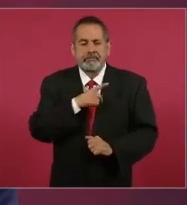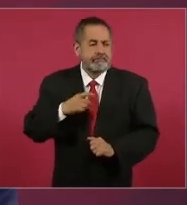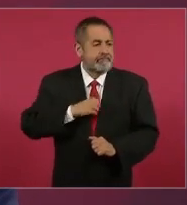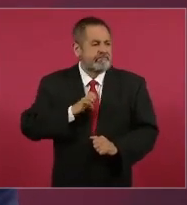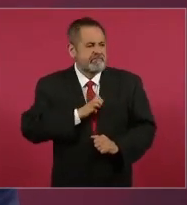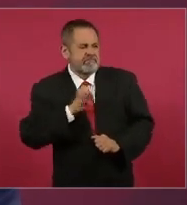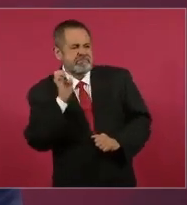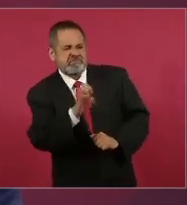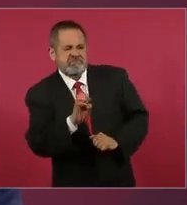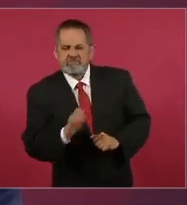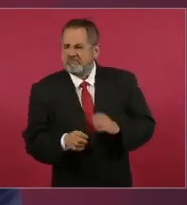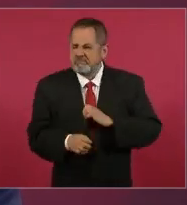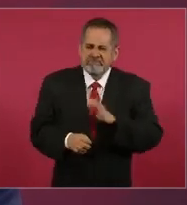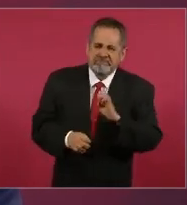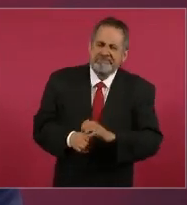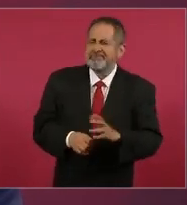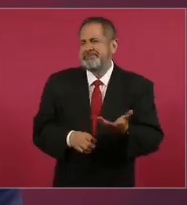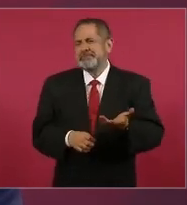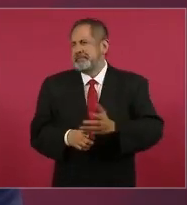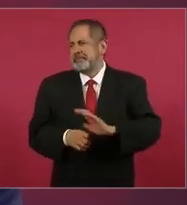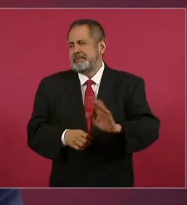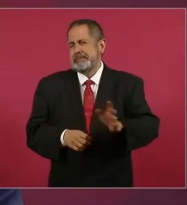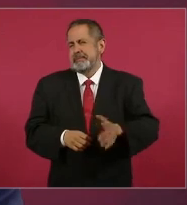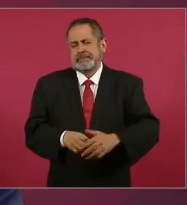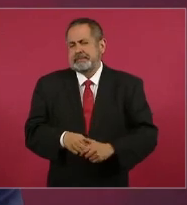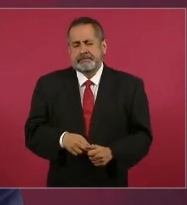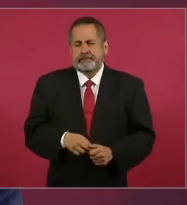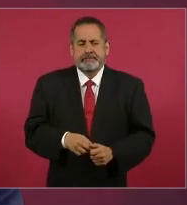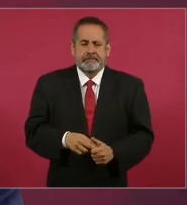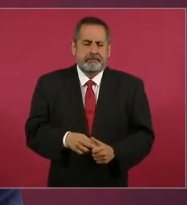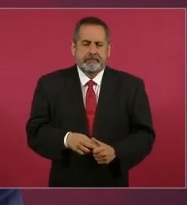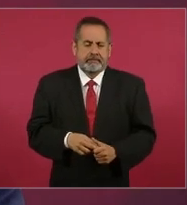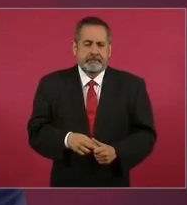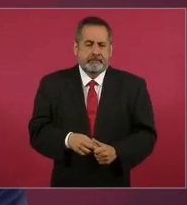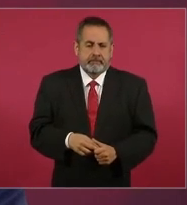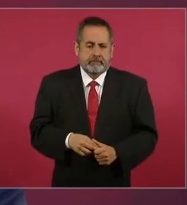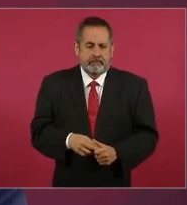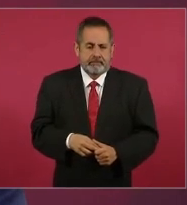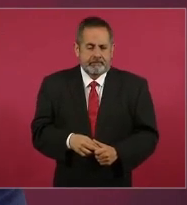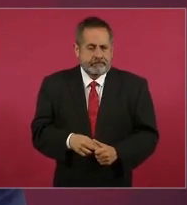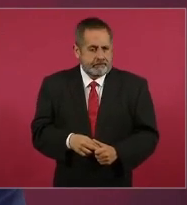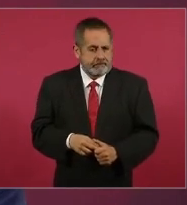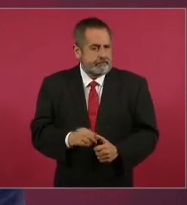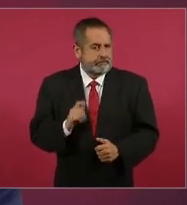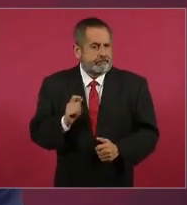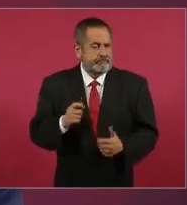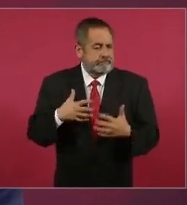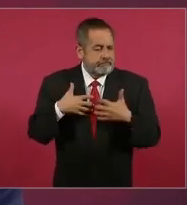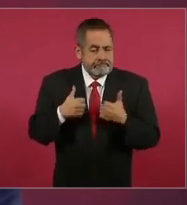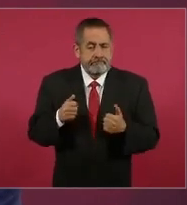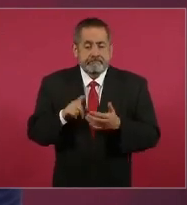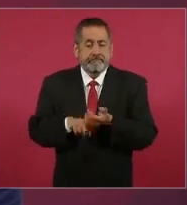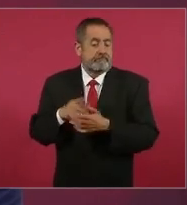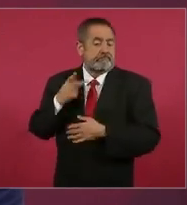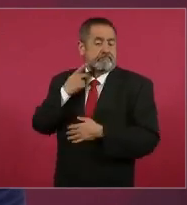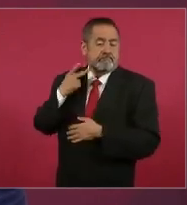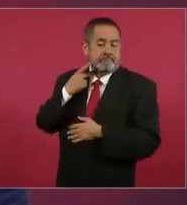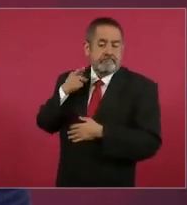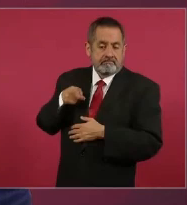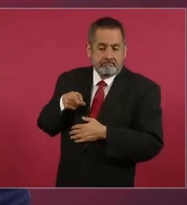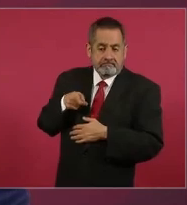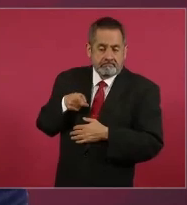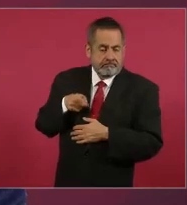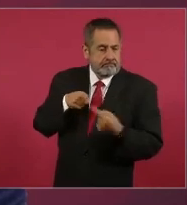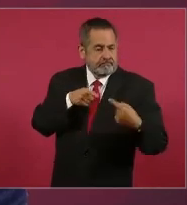y entender que en la política se puede tener